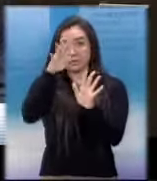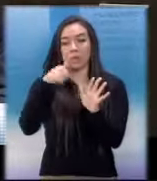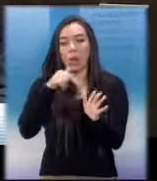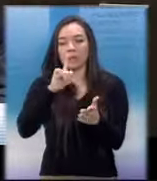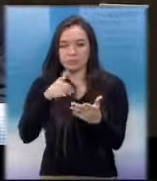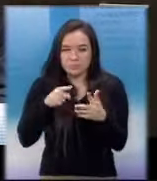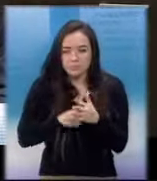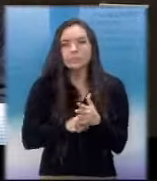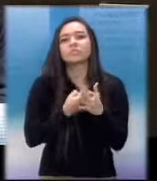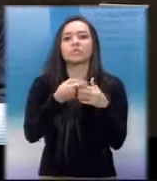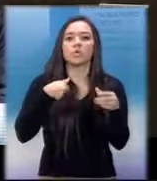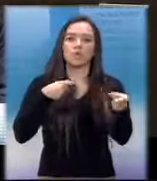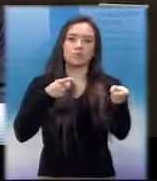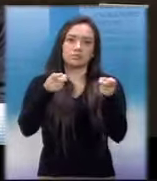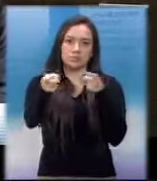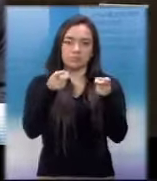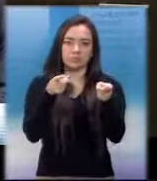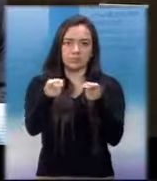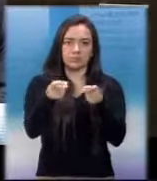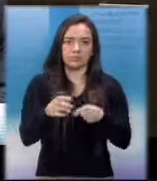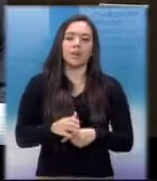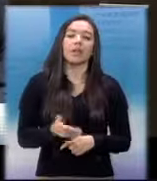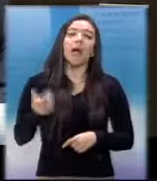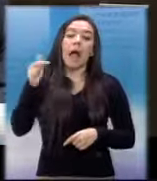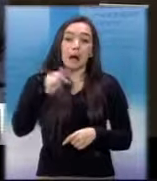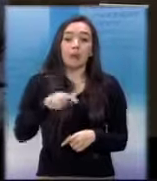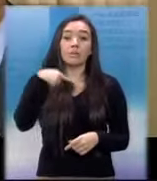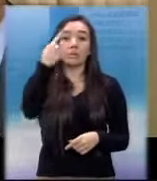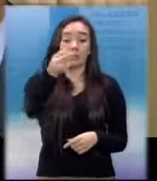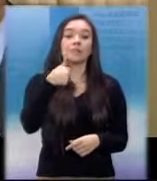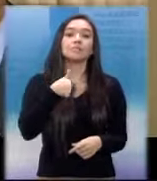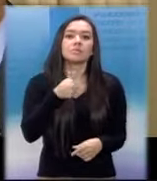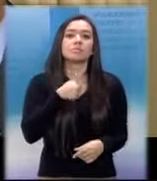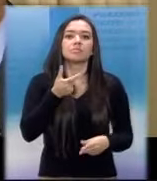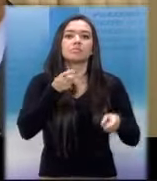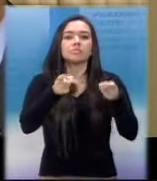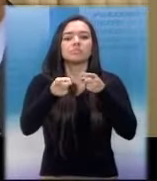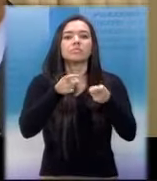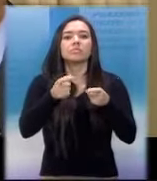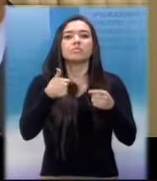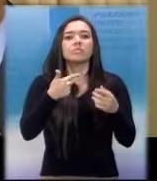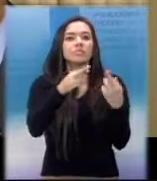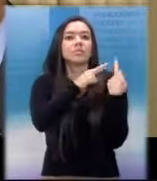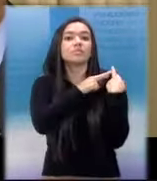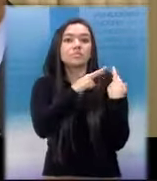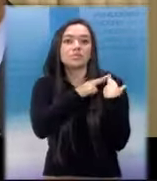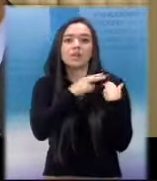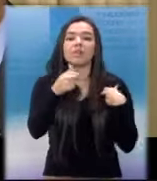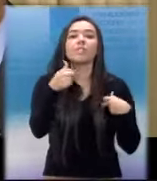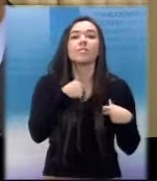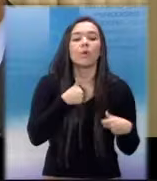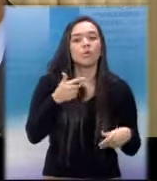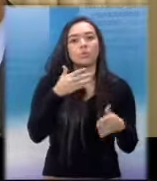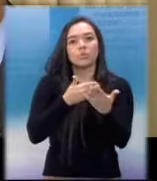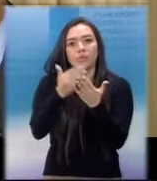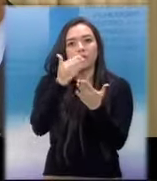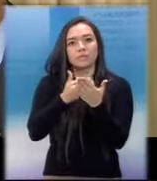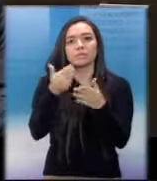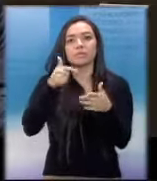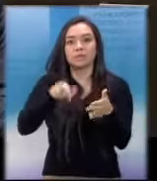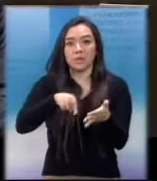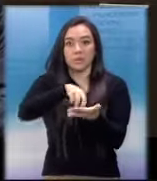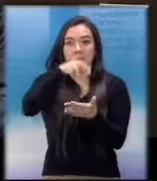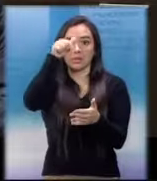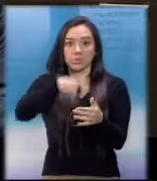diría yo, con interpelaciones que finalmente no conducen a mayor solución para los problemas del país